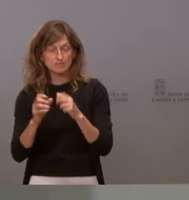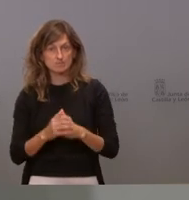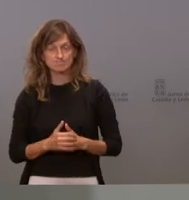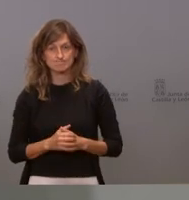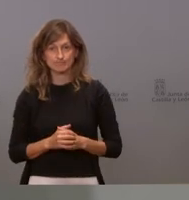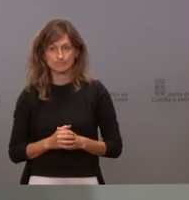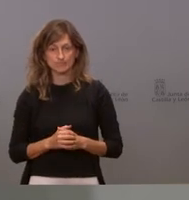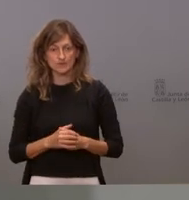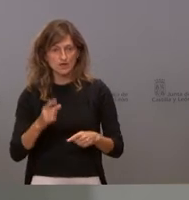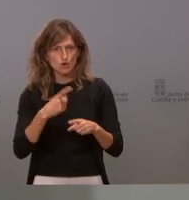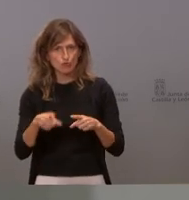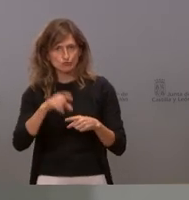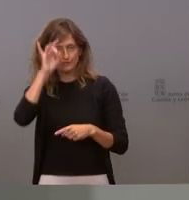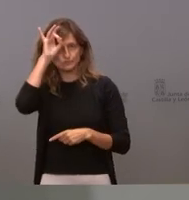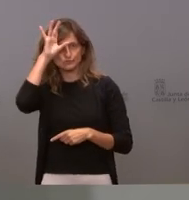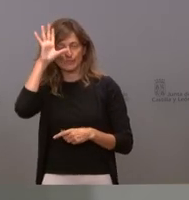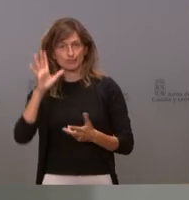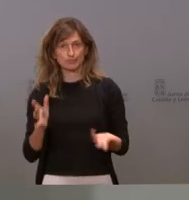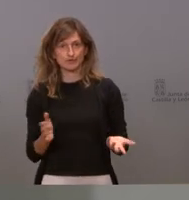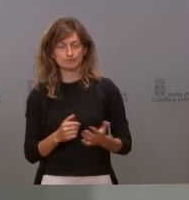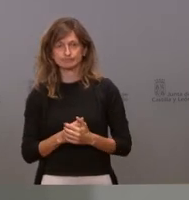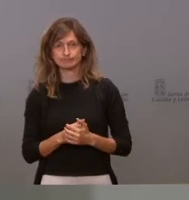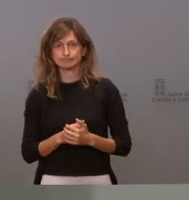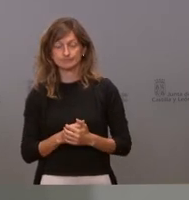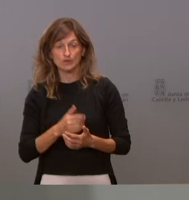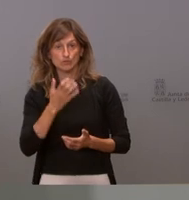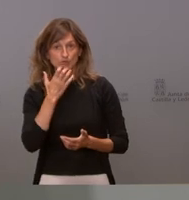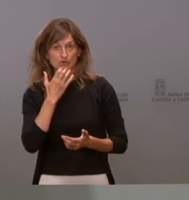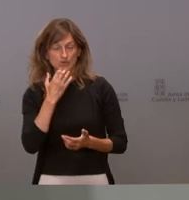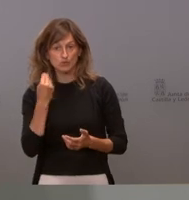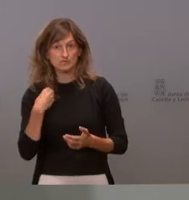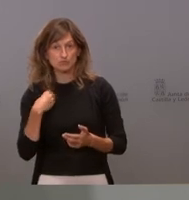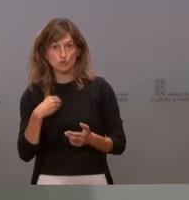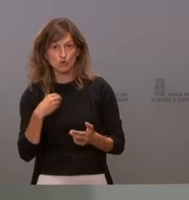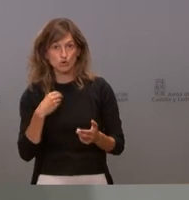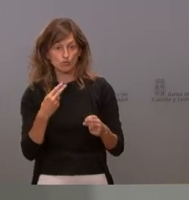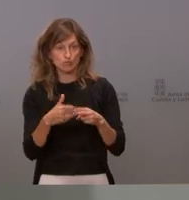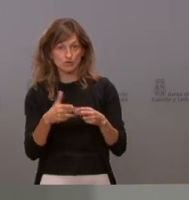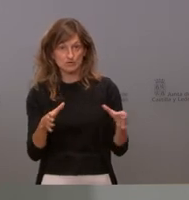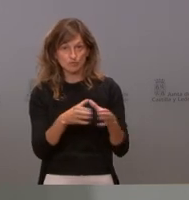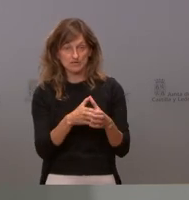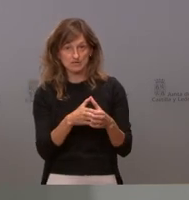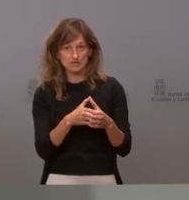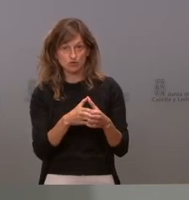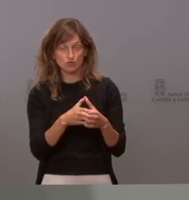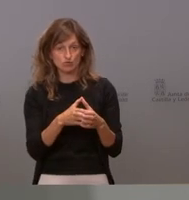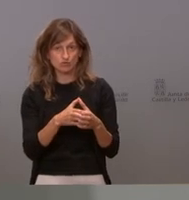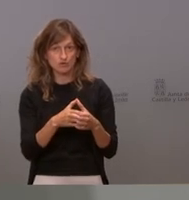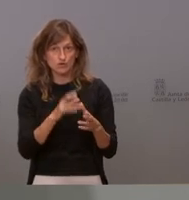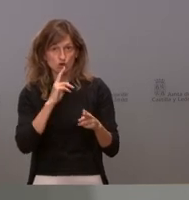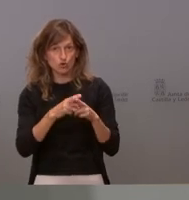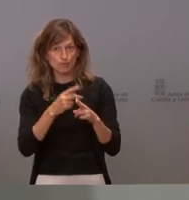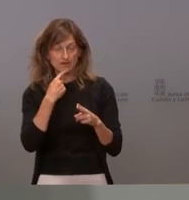hay cosas que son sorprendentes sorprendentes como que los mismos partidos y no de ahí nombres pero uno es el